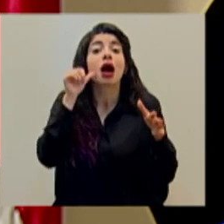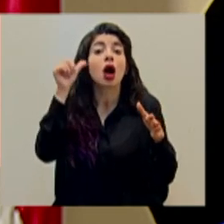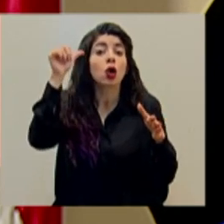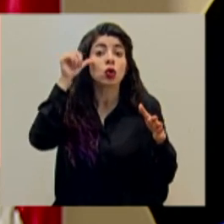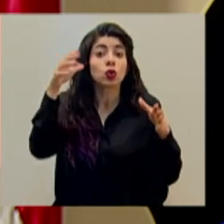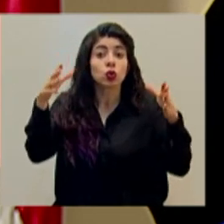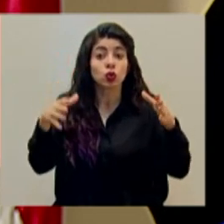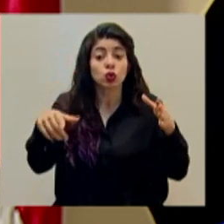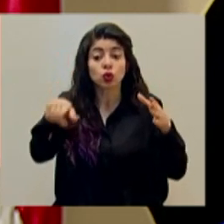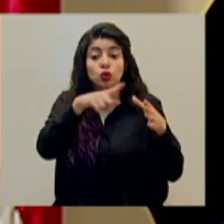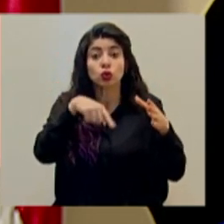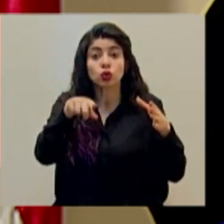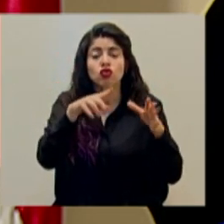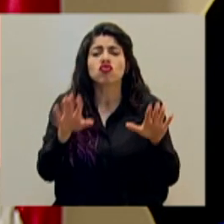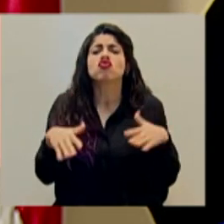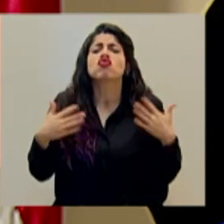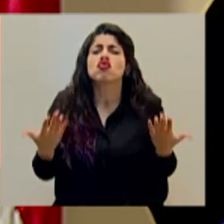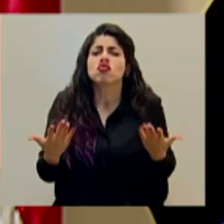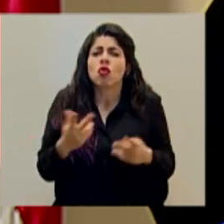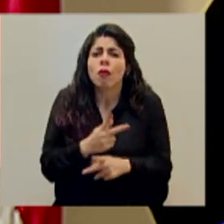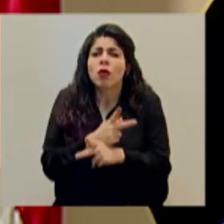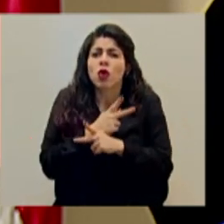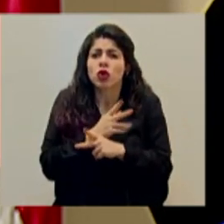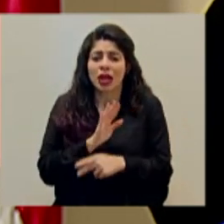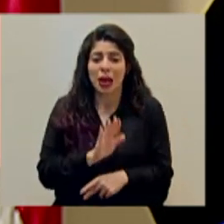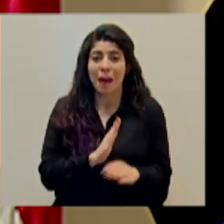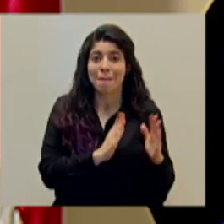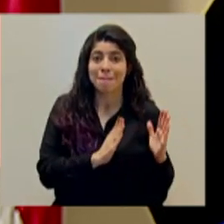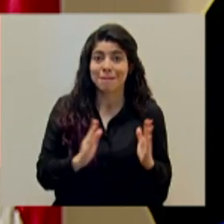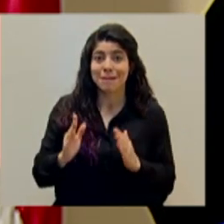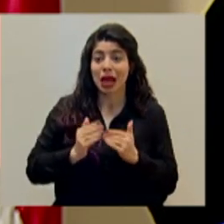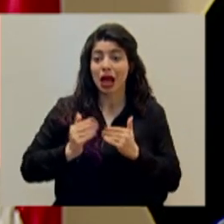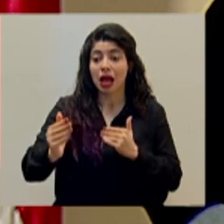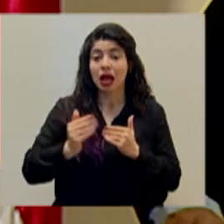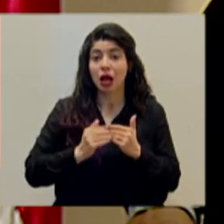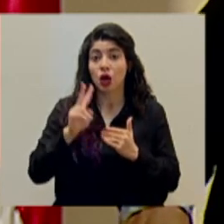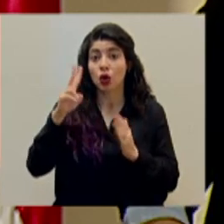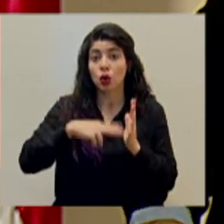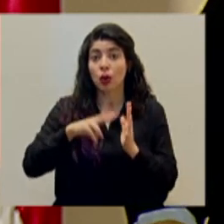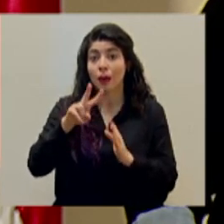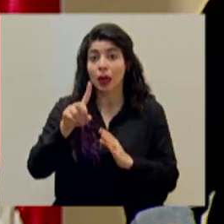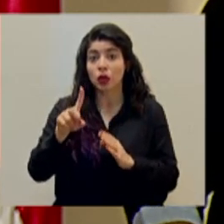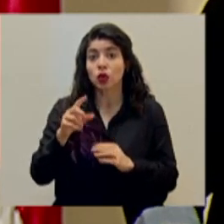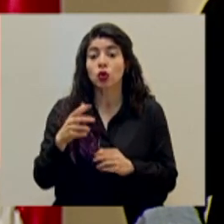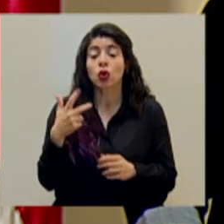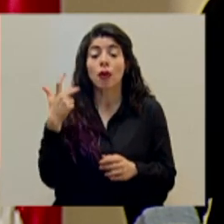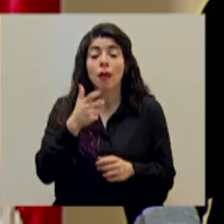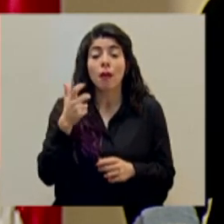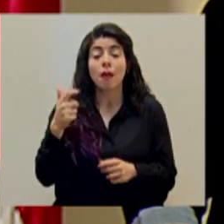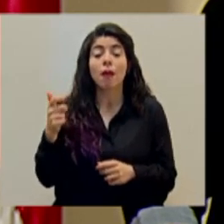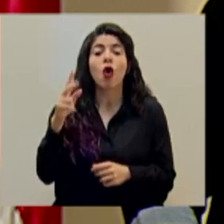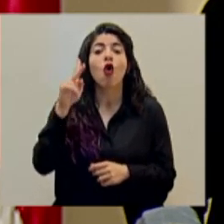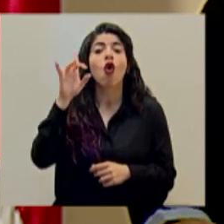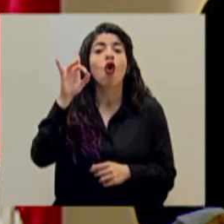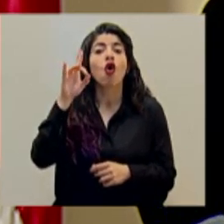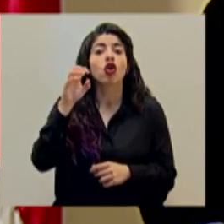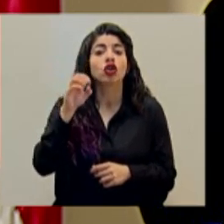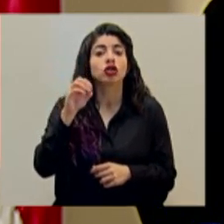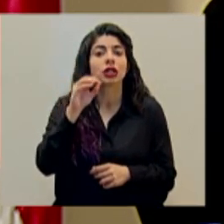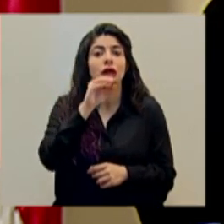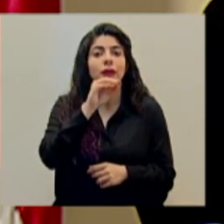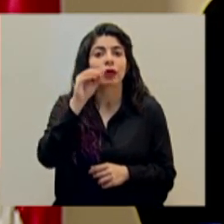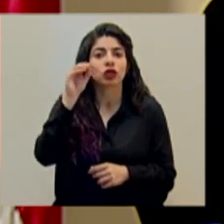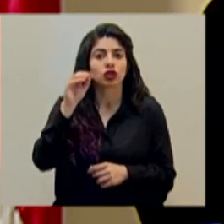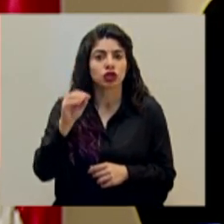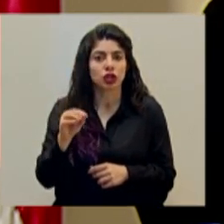vamos a estar protegiendo con lo que tenemos planificado para el 2021 al 80% de la población justamente